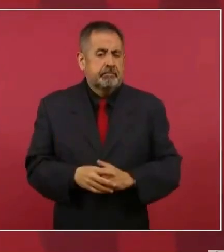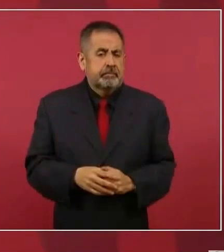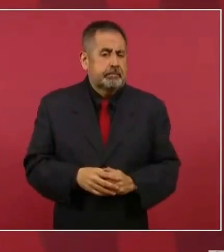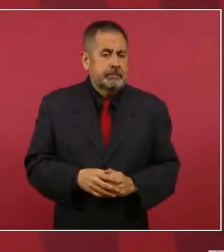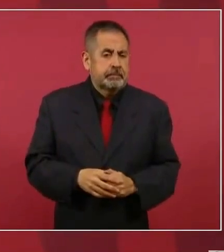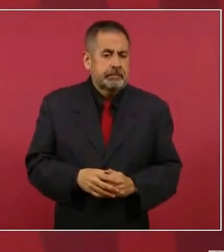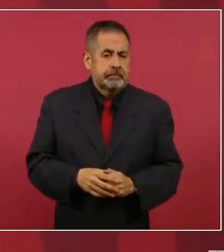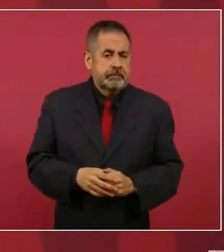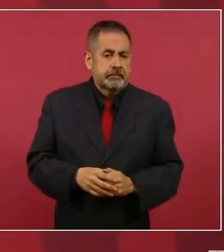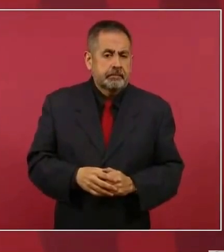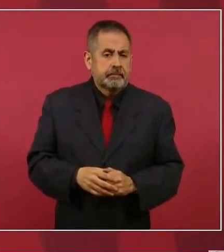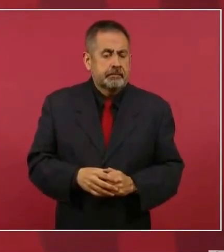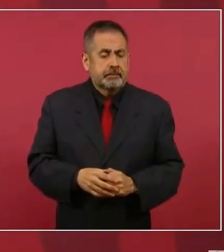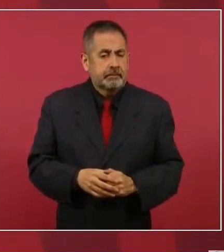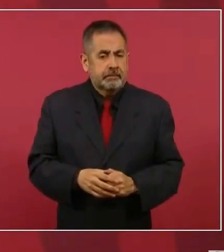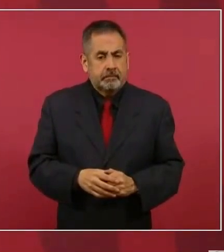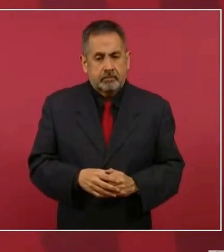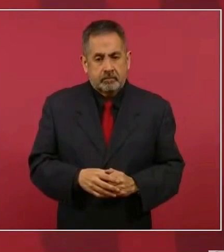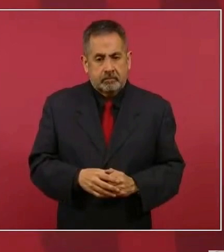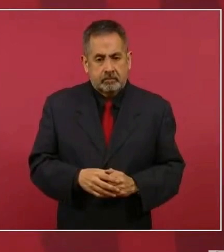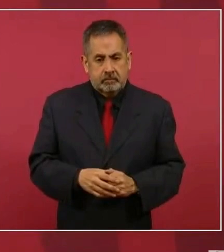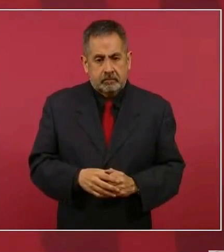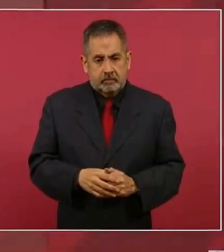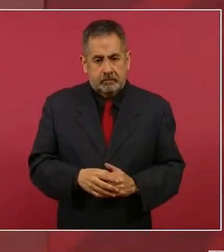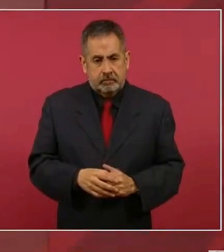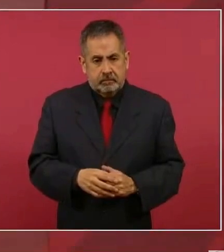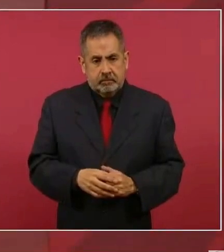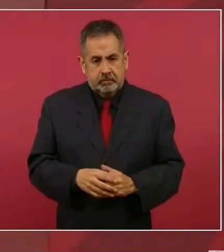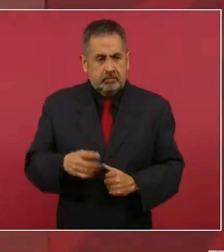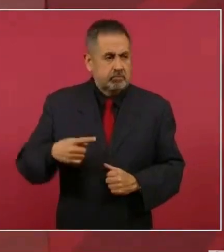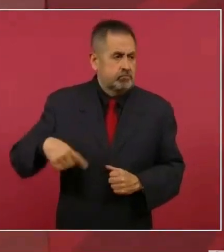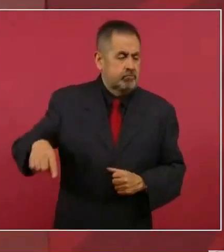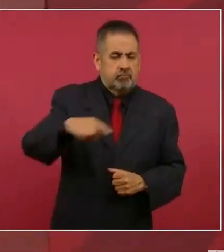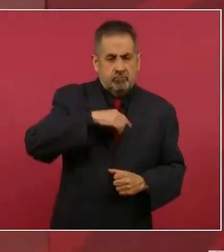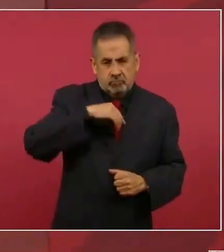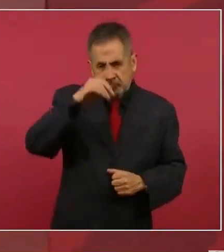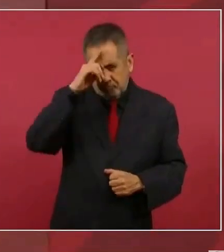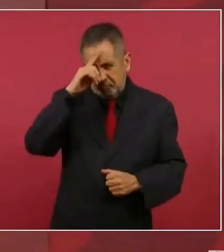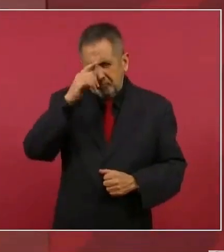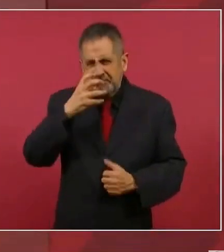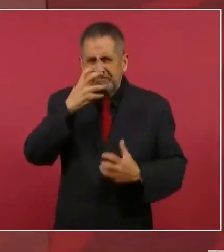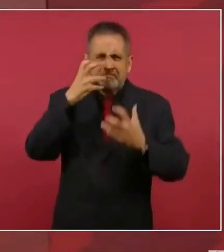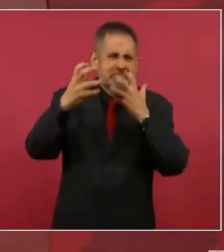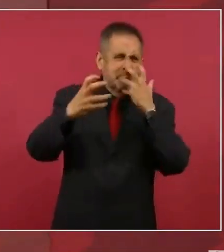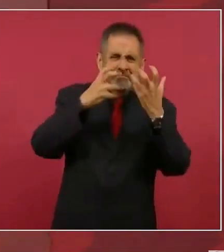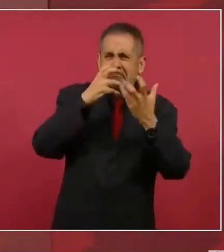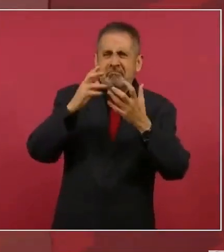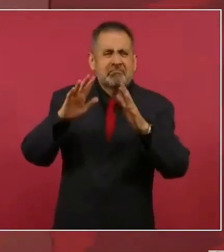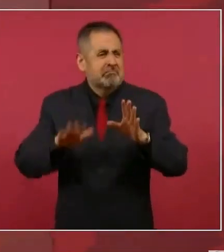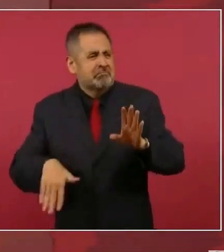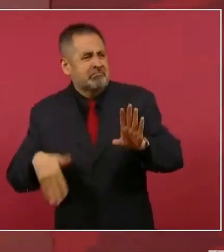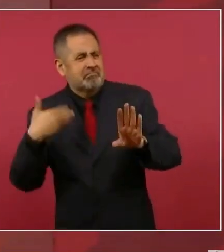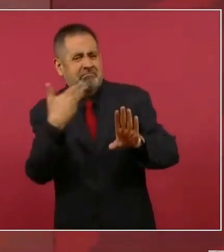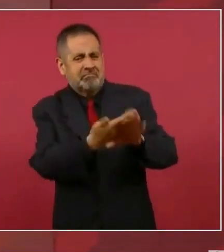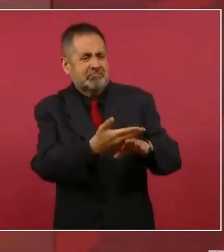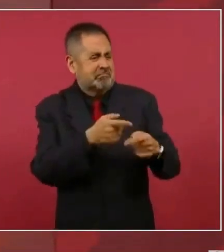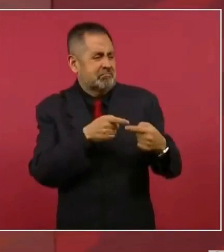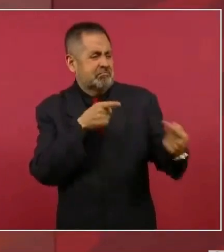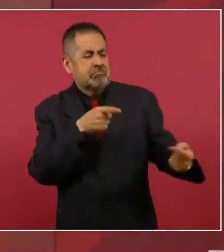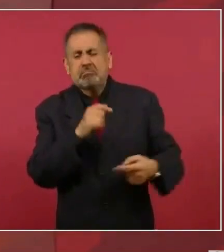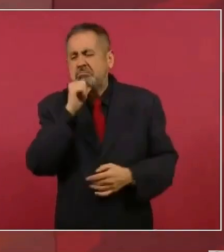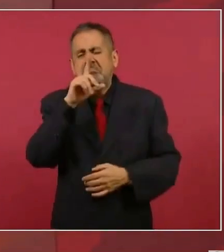consignas en contra de nuestros